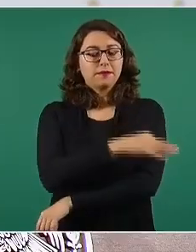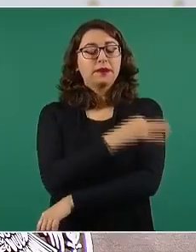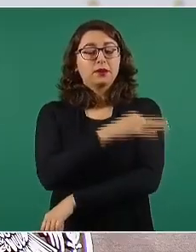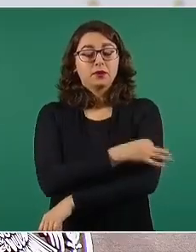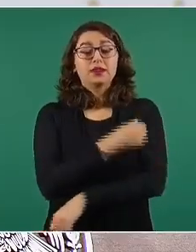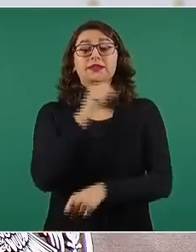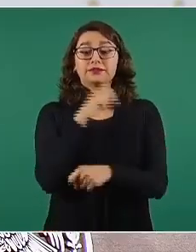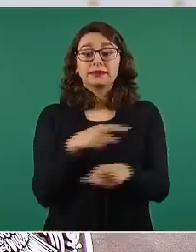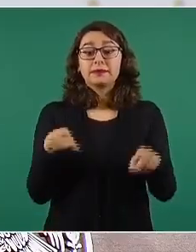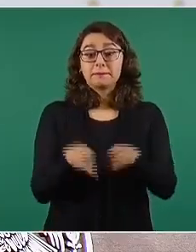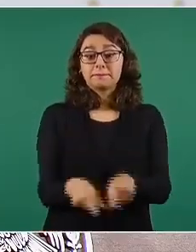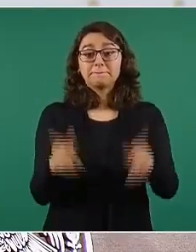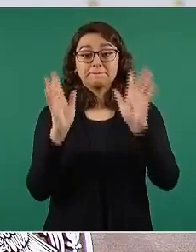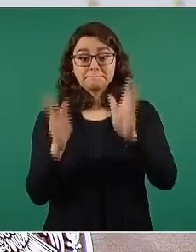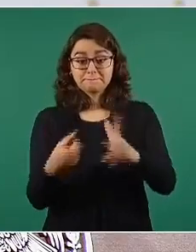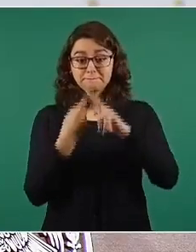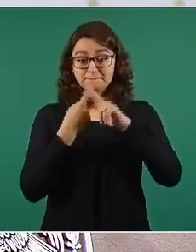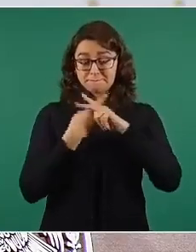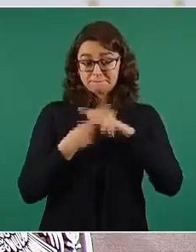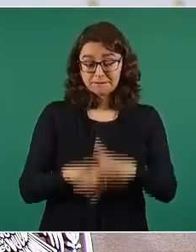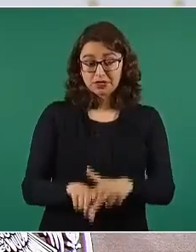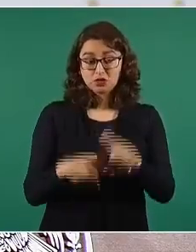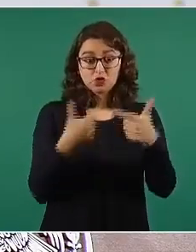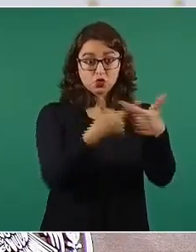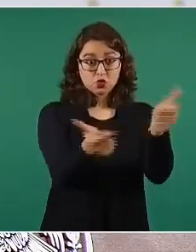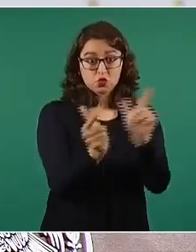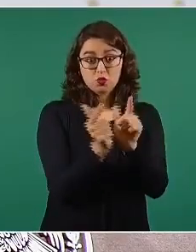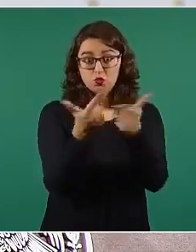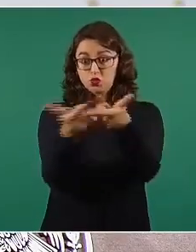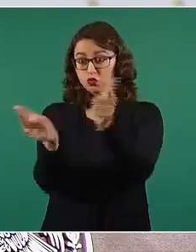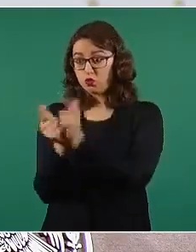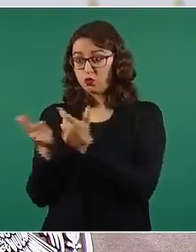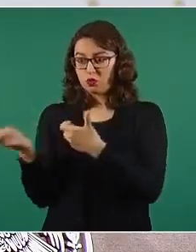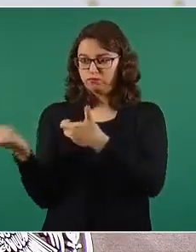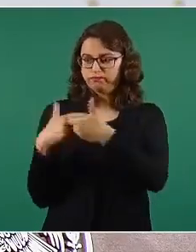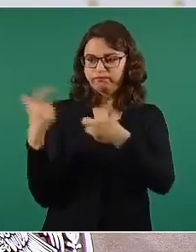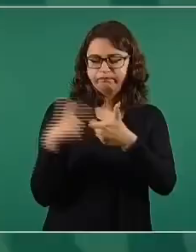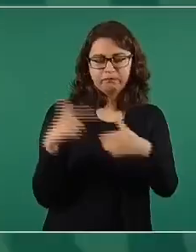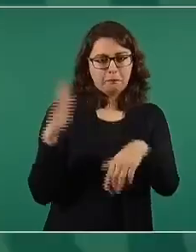las brigadas de vacunación.